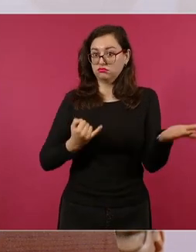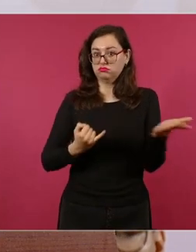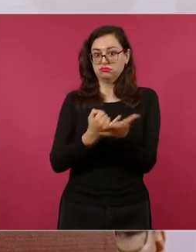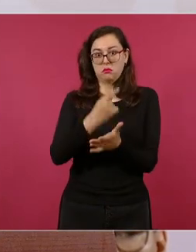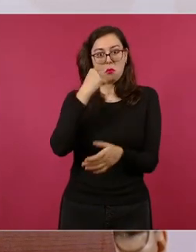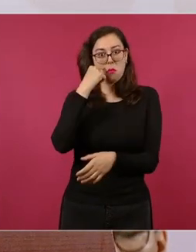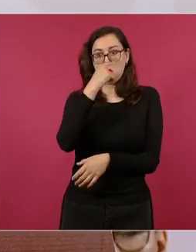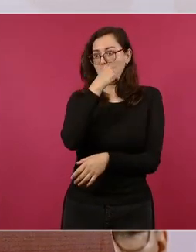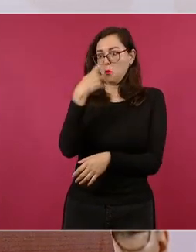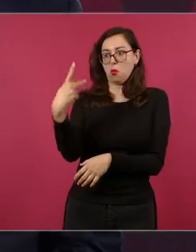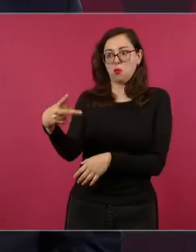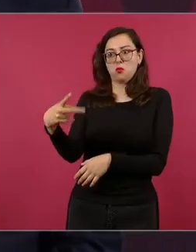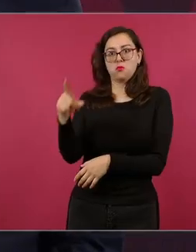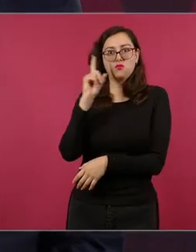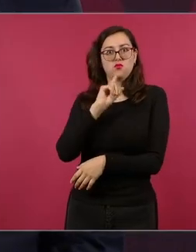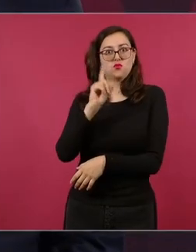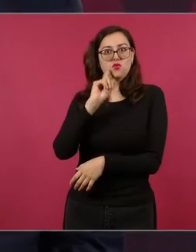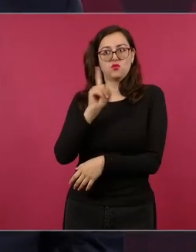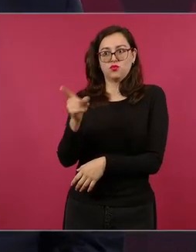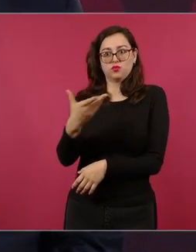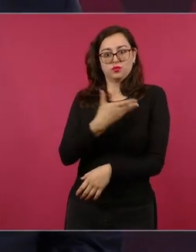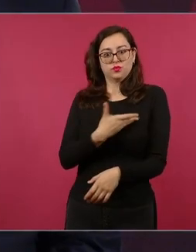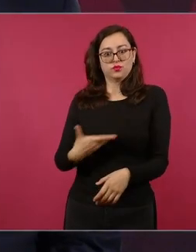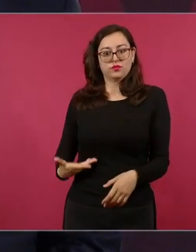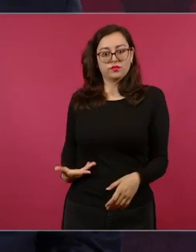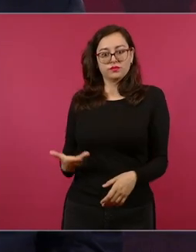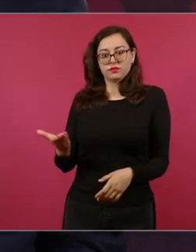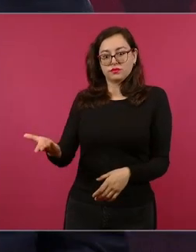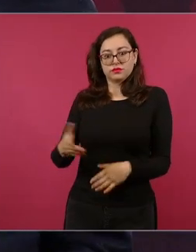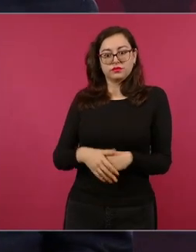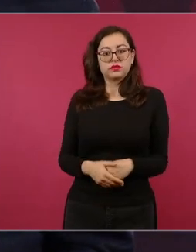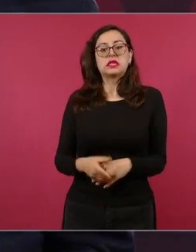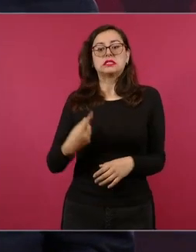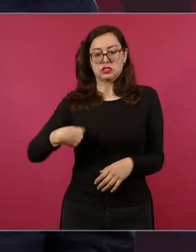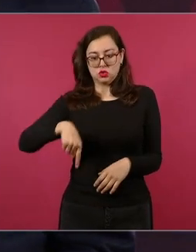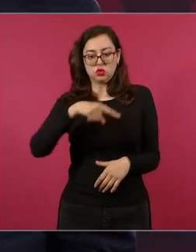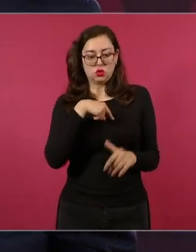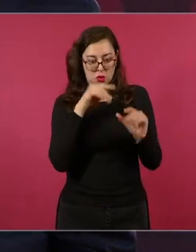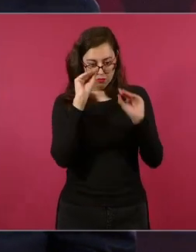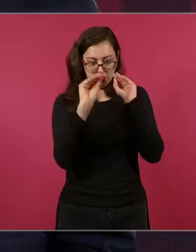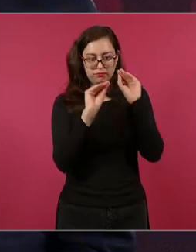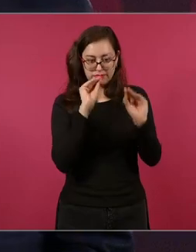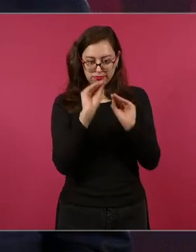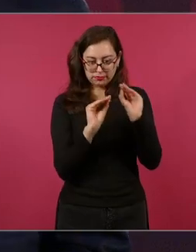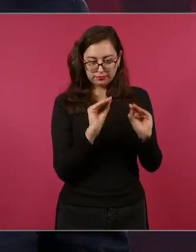porque aunque a nosotros nos toque elaborar una parte